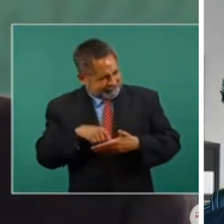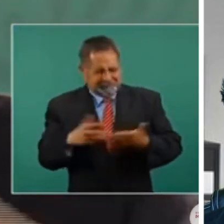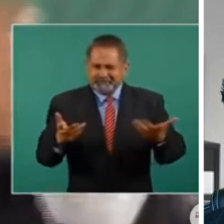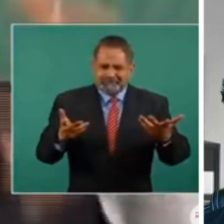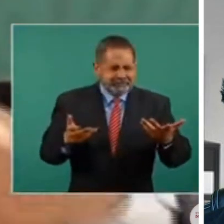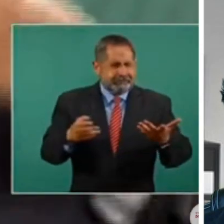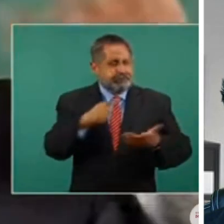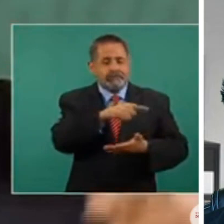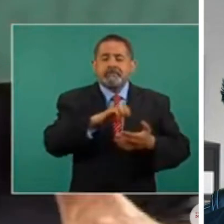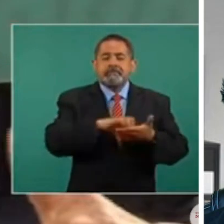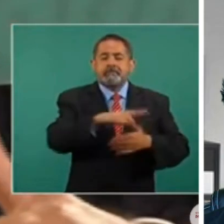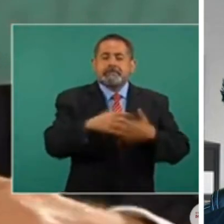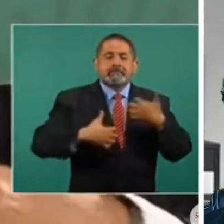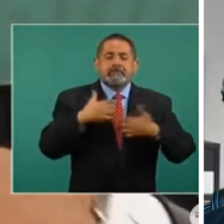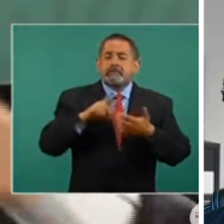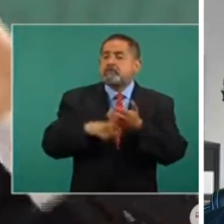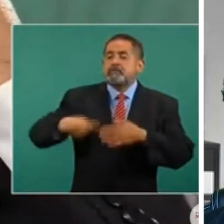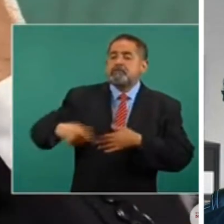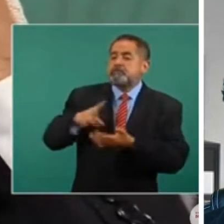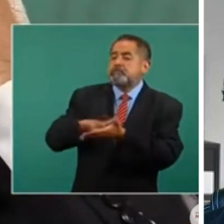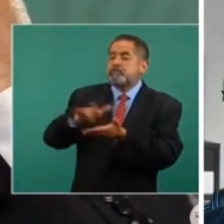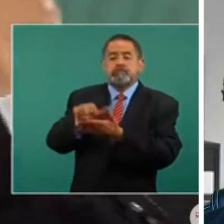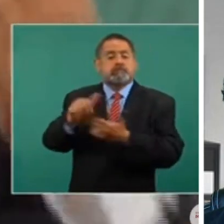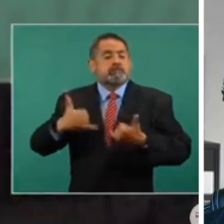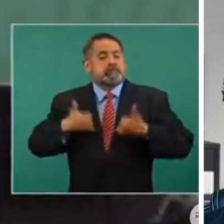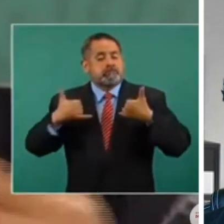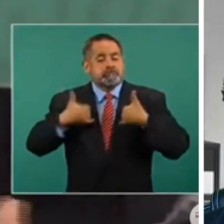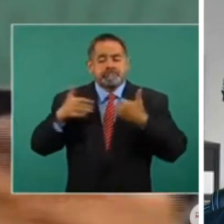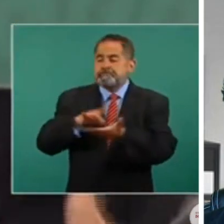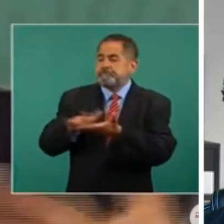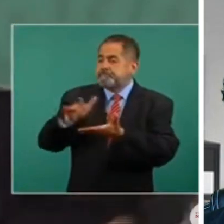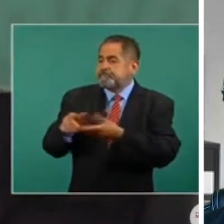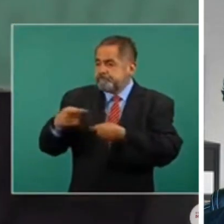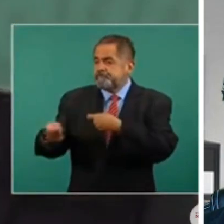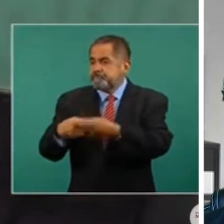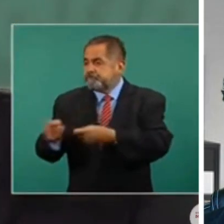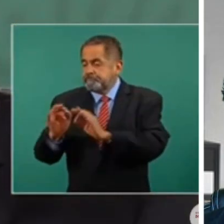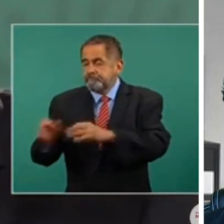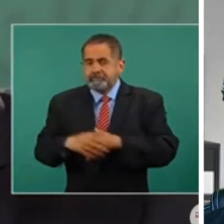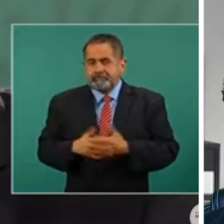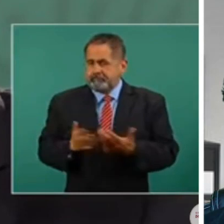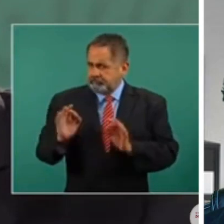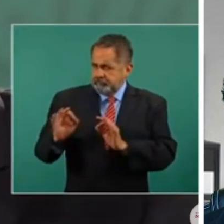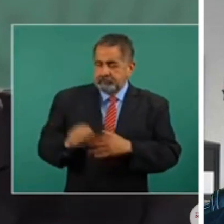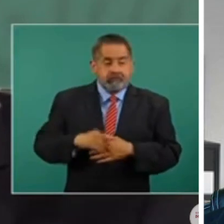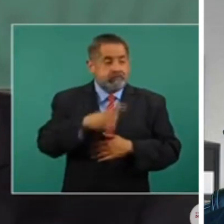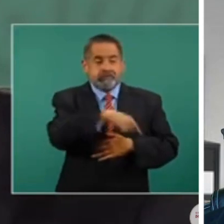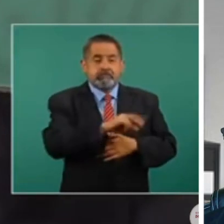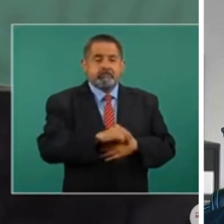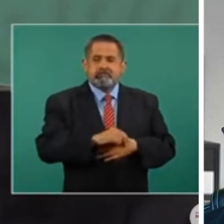pues por eso lo único que hicieron fue llamarles ninis,